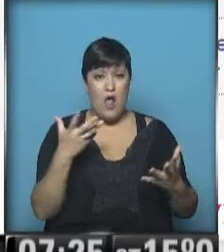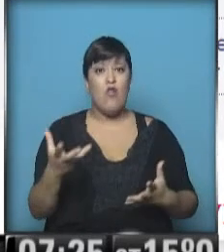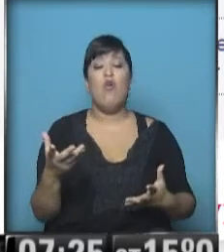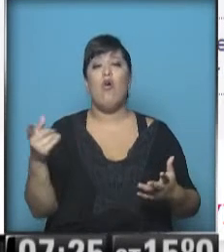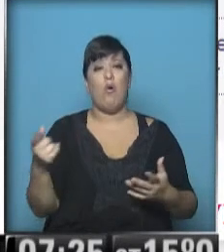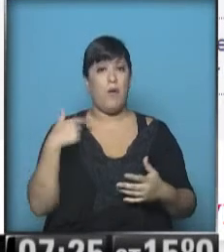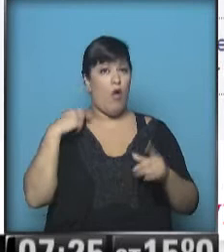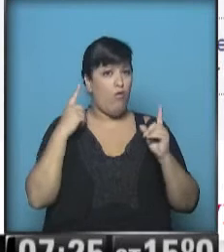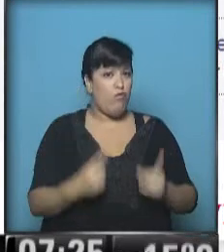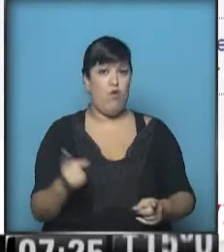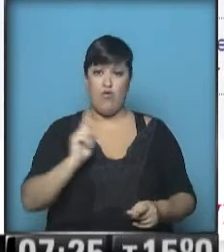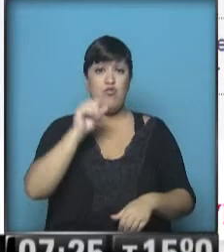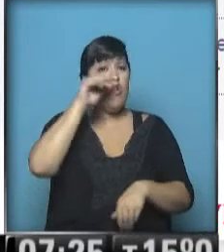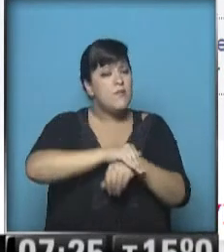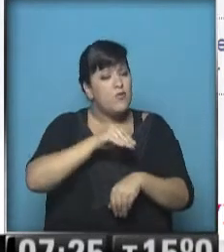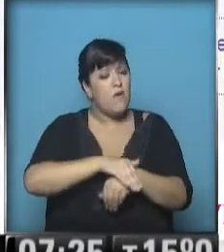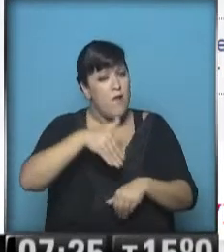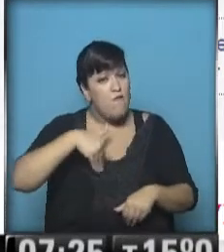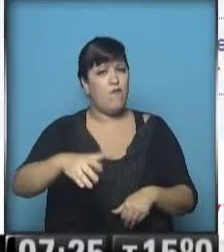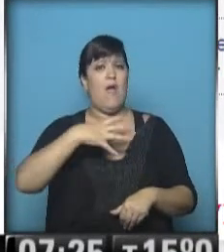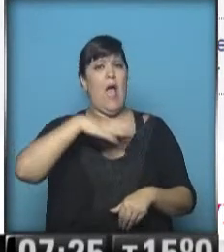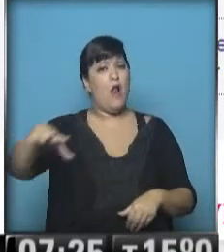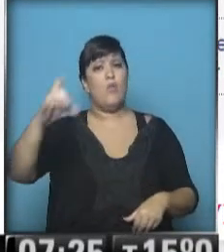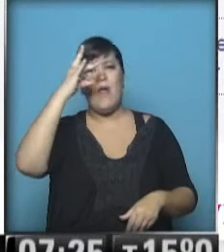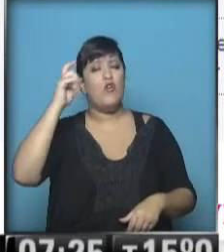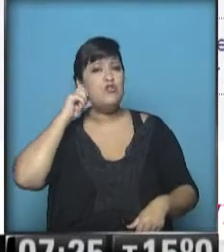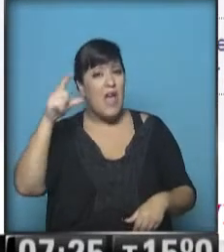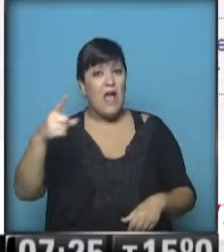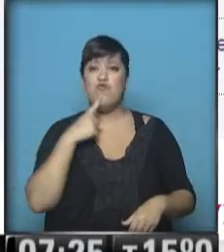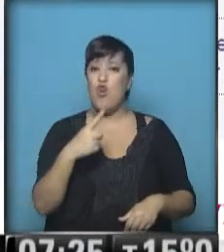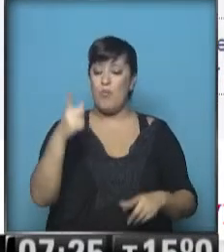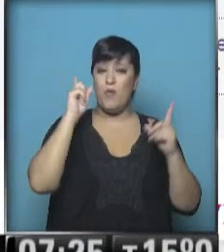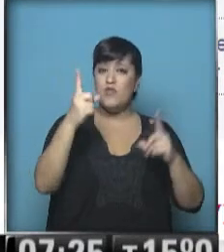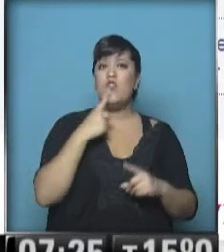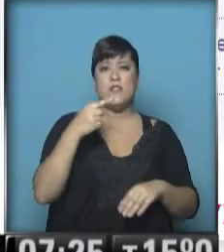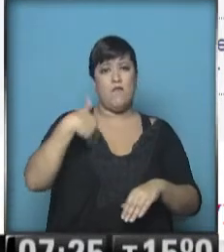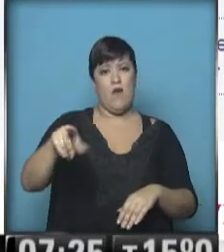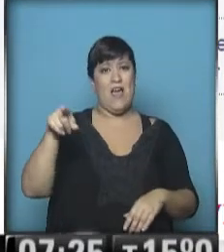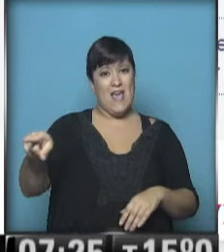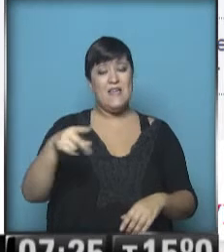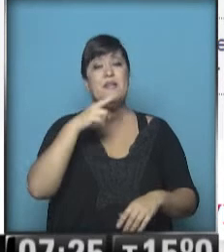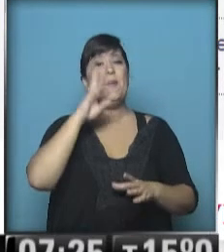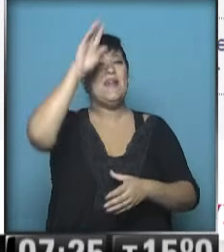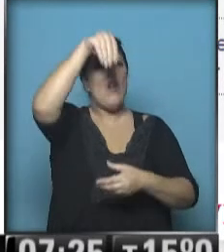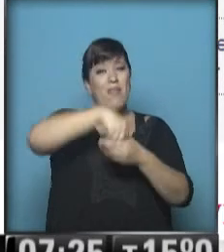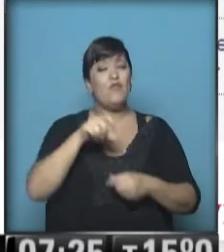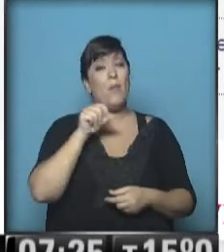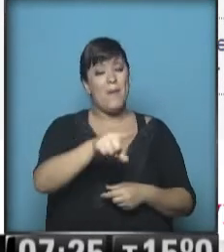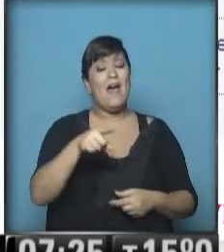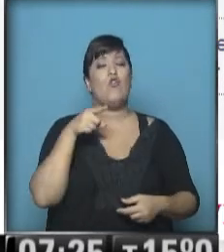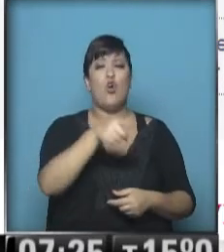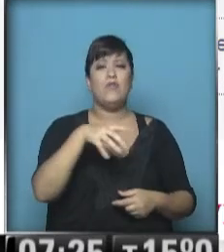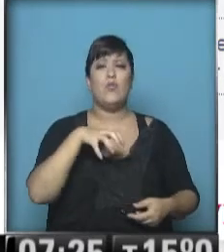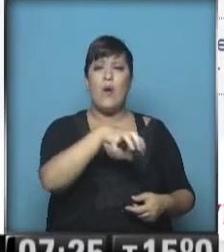quedó allí. Responsabilizó a una alumna que tiene 12 años de haberlo envenenado. Me pusieron veneno para cucarachas, dijo el